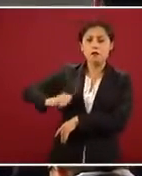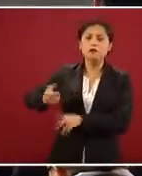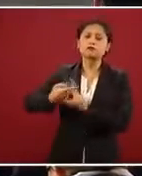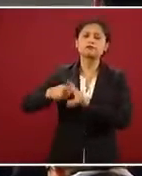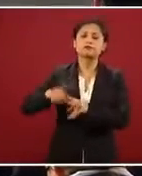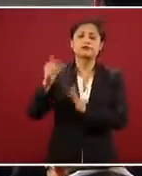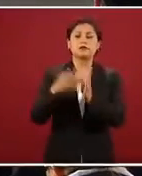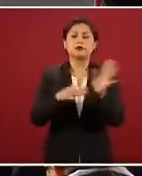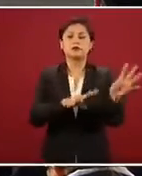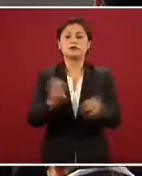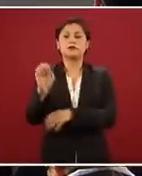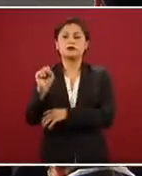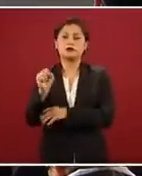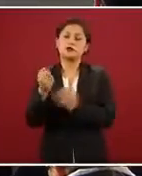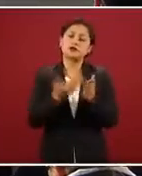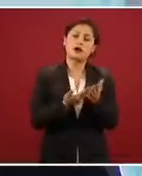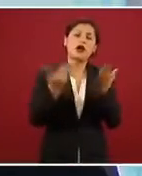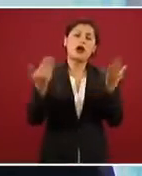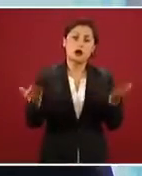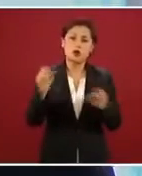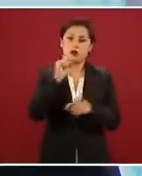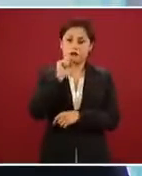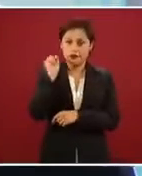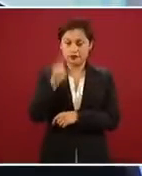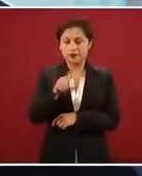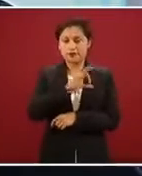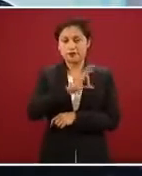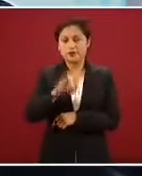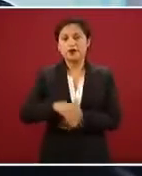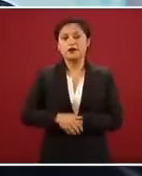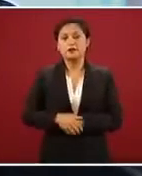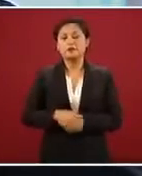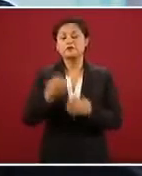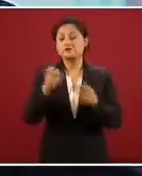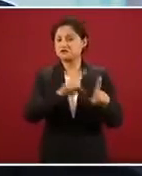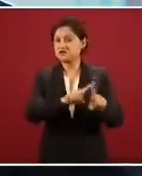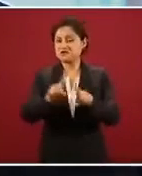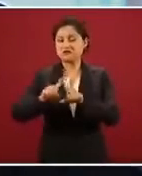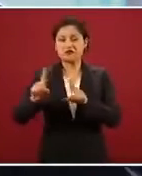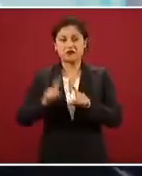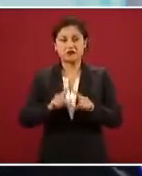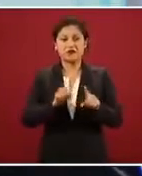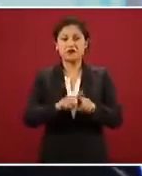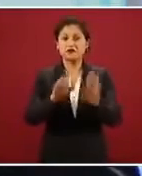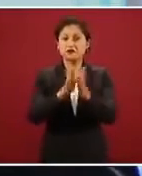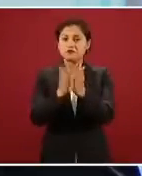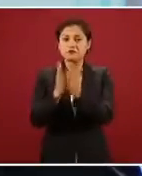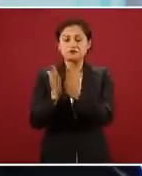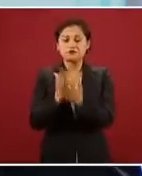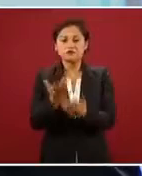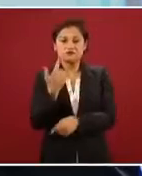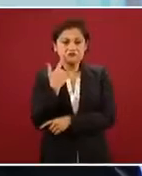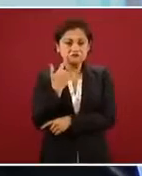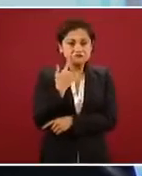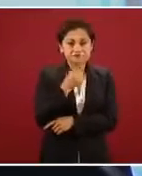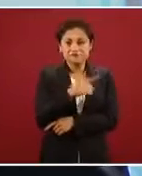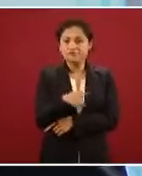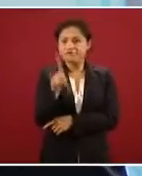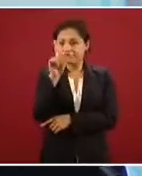en uso. También pueden encontrarse materiales de consulta para maestras y maestros.